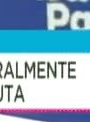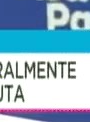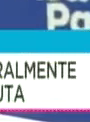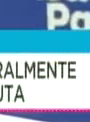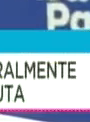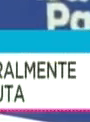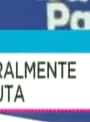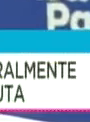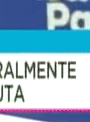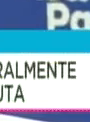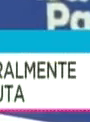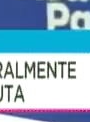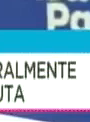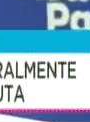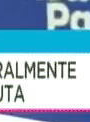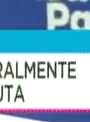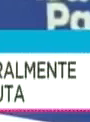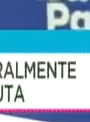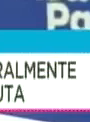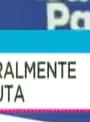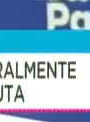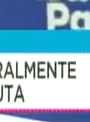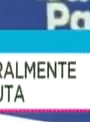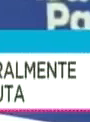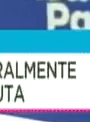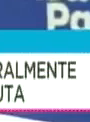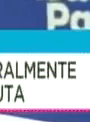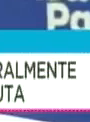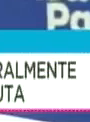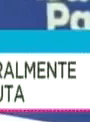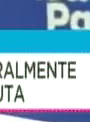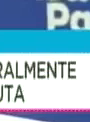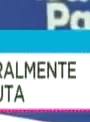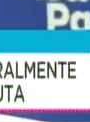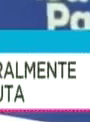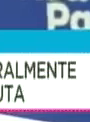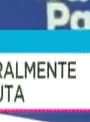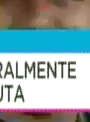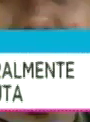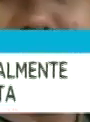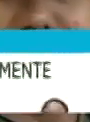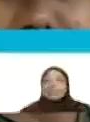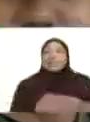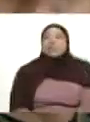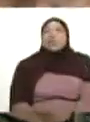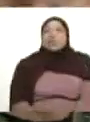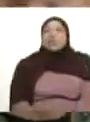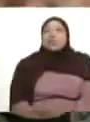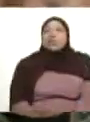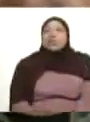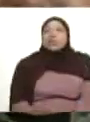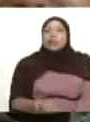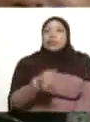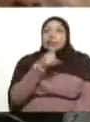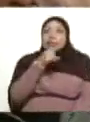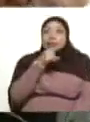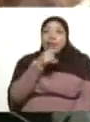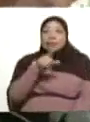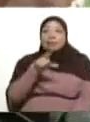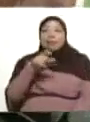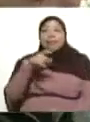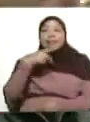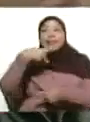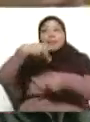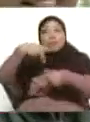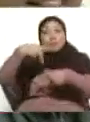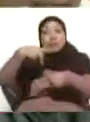Emanuel tiene dos millones quinientos mil, Emanuel. Tú y tu mamá, no vayas a pelear con tu mamá aquí, Emanuel. Por favor.